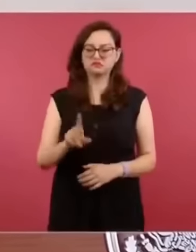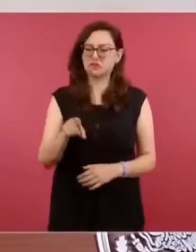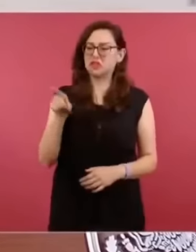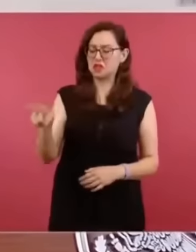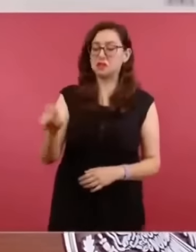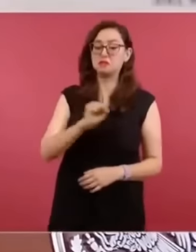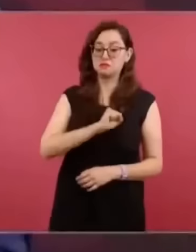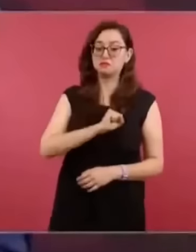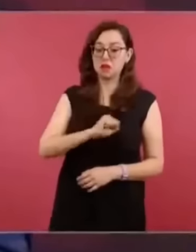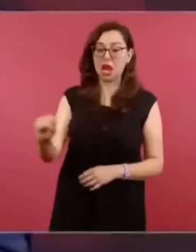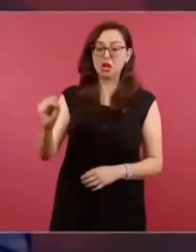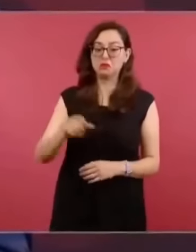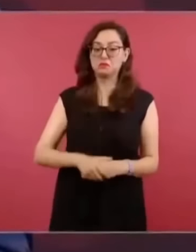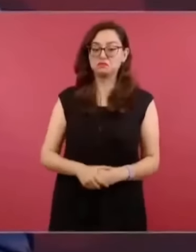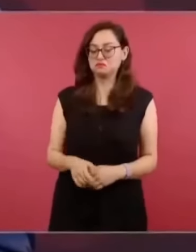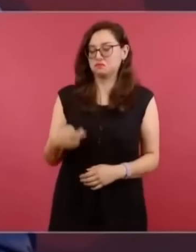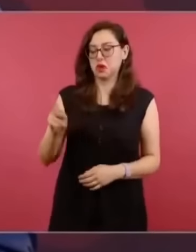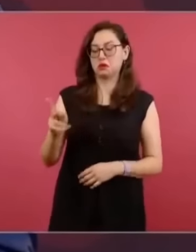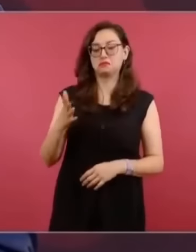tal por cual